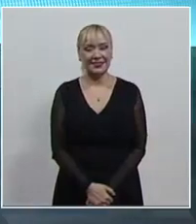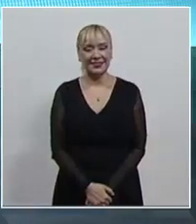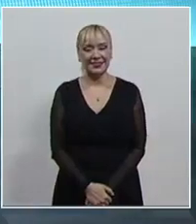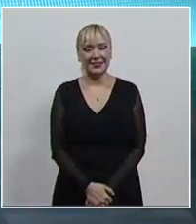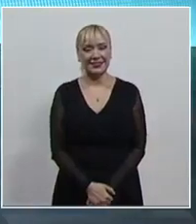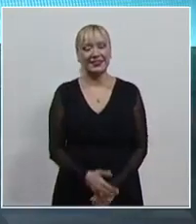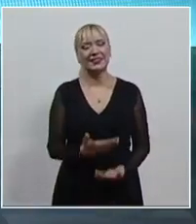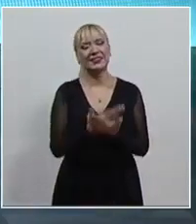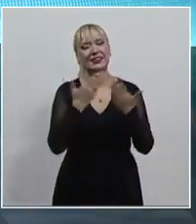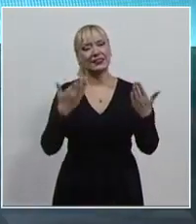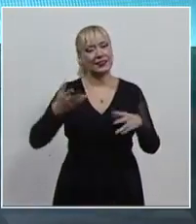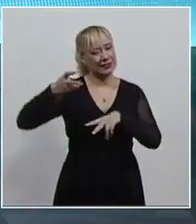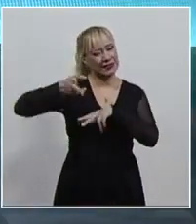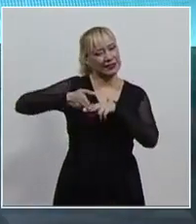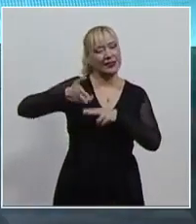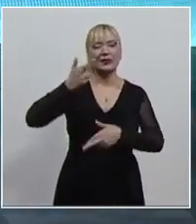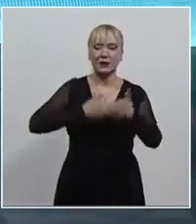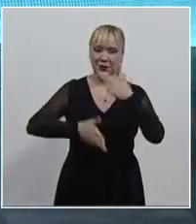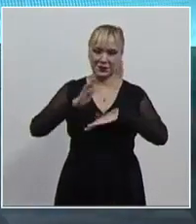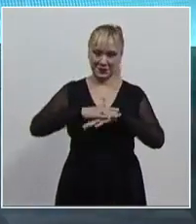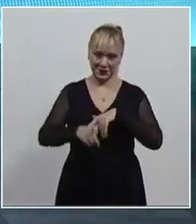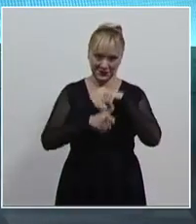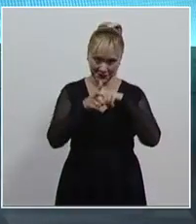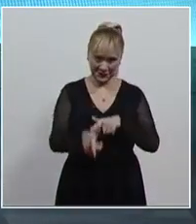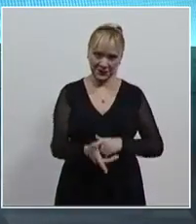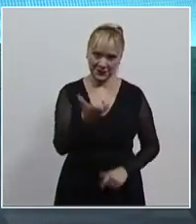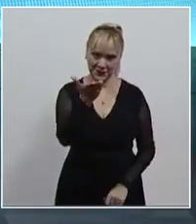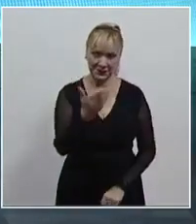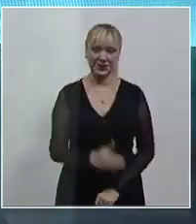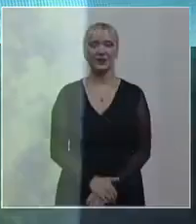Ahora vamos a una pausa, pero continuamos con más información.